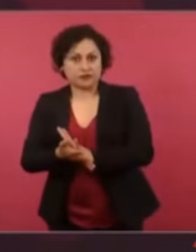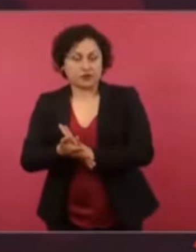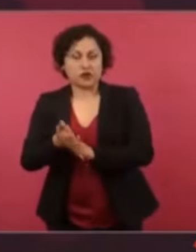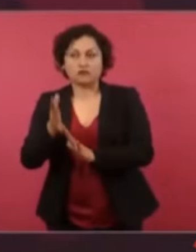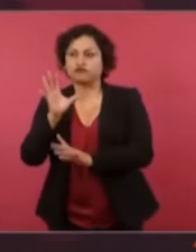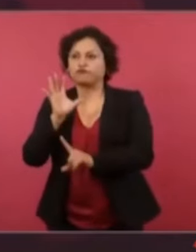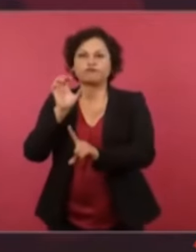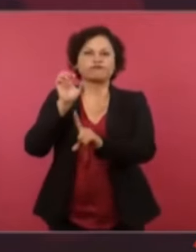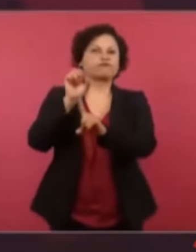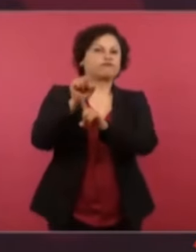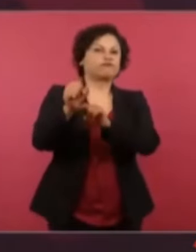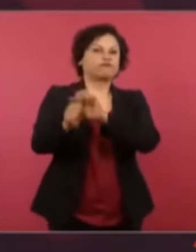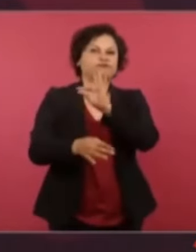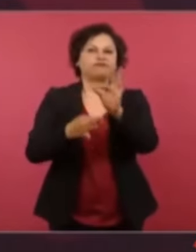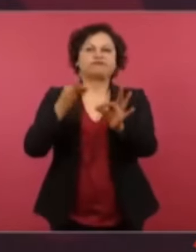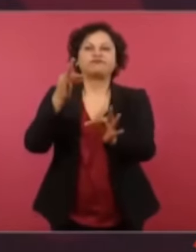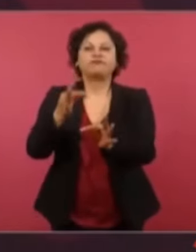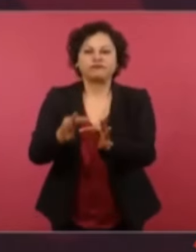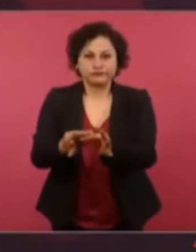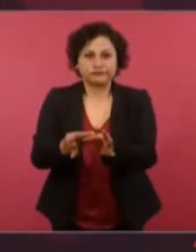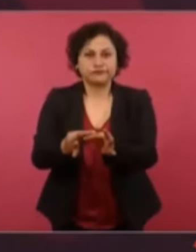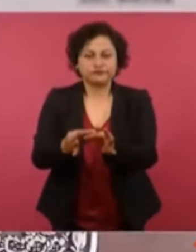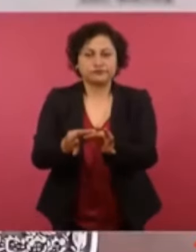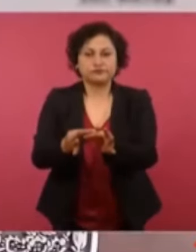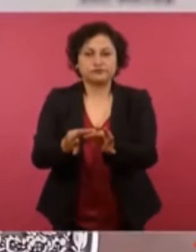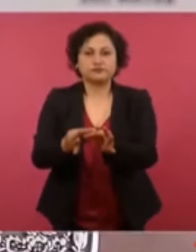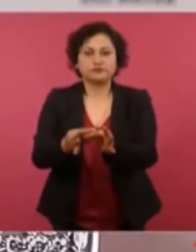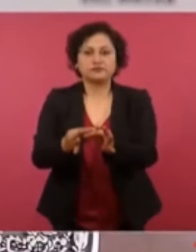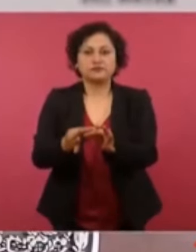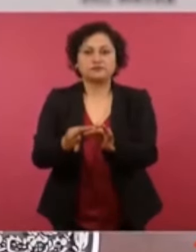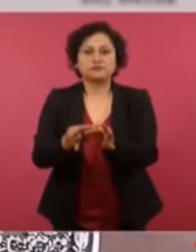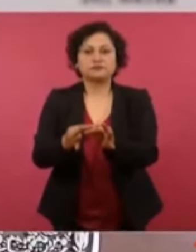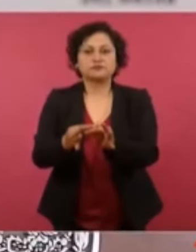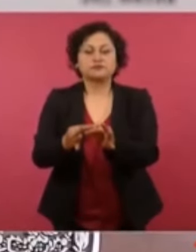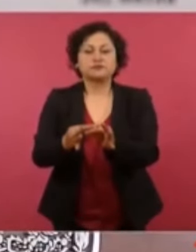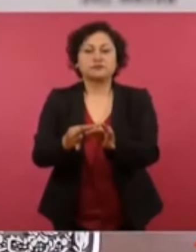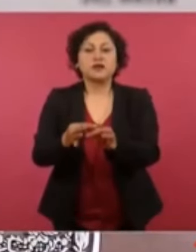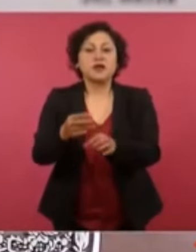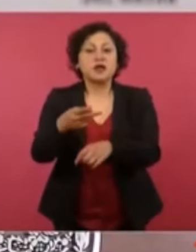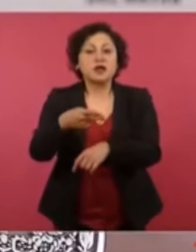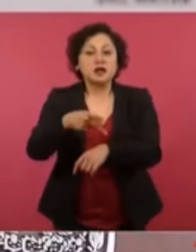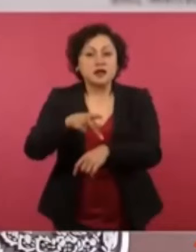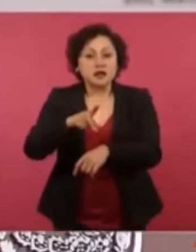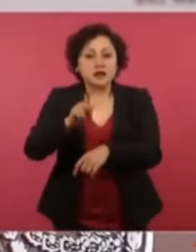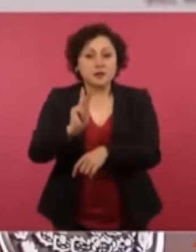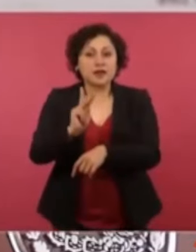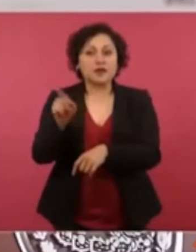que afecta intereses de los que se creen dueños de un país